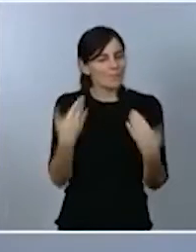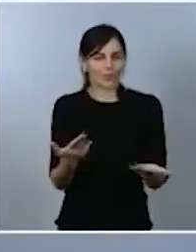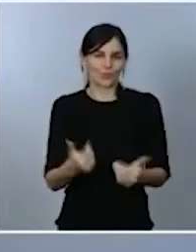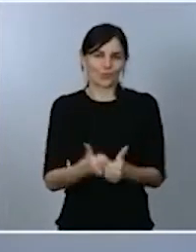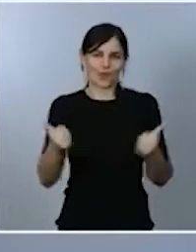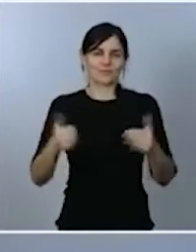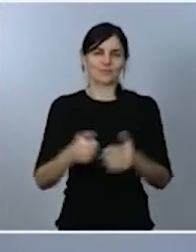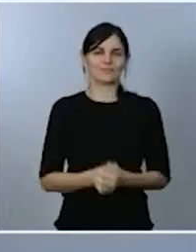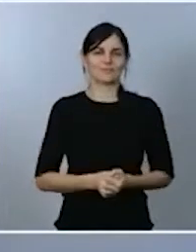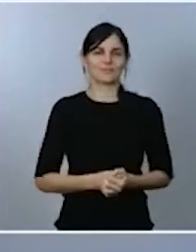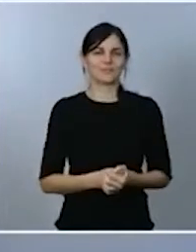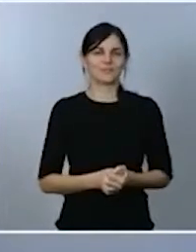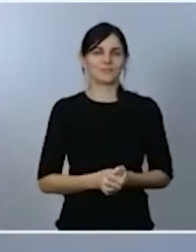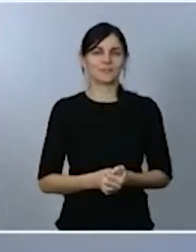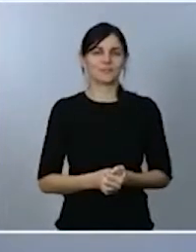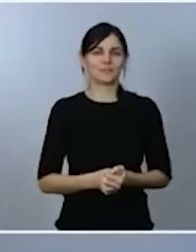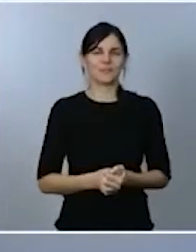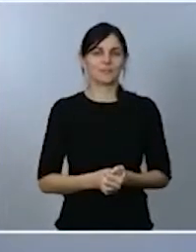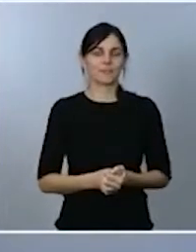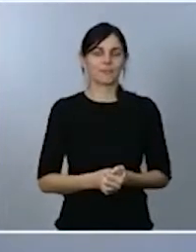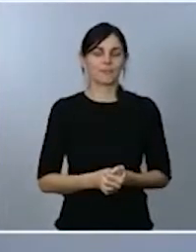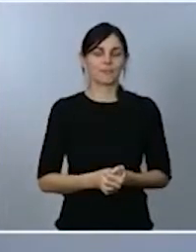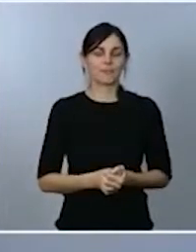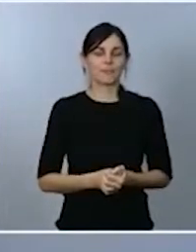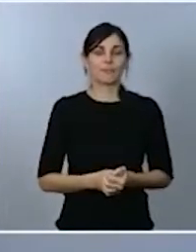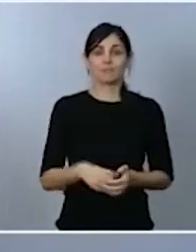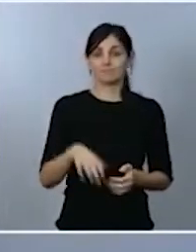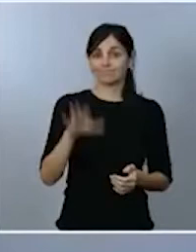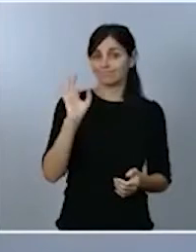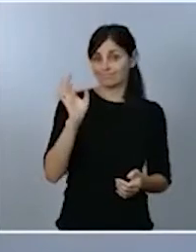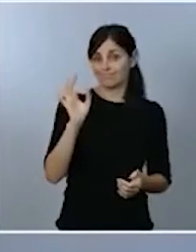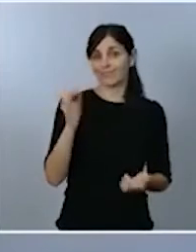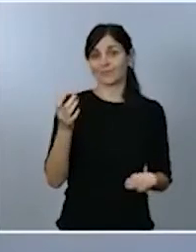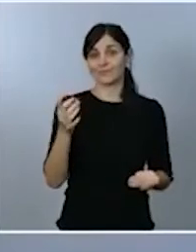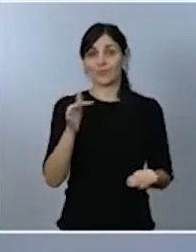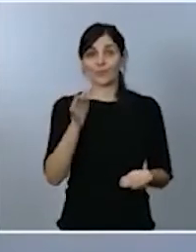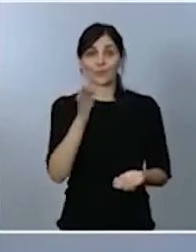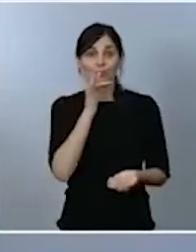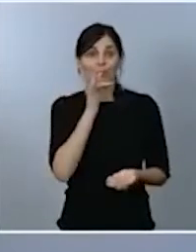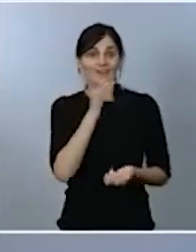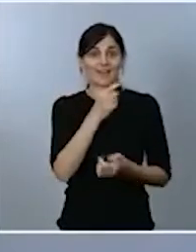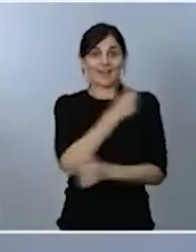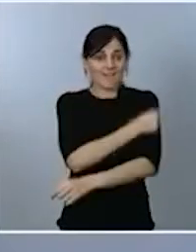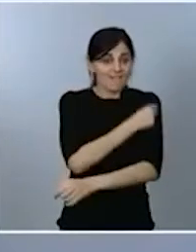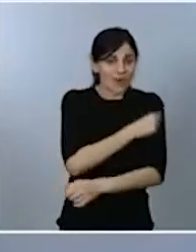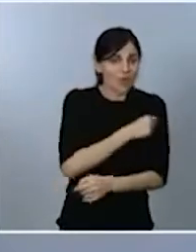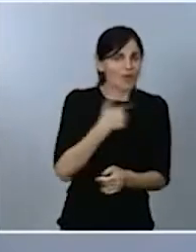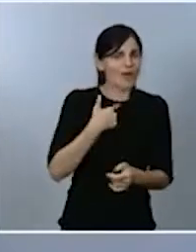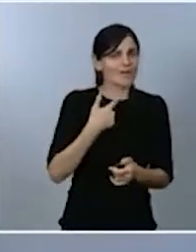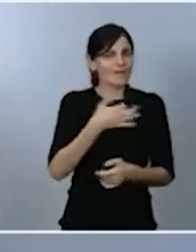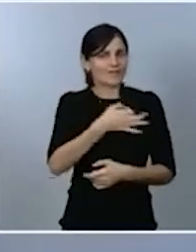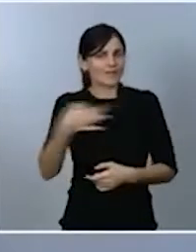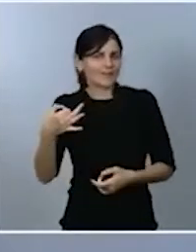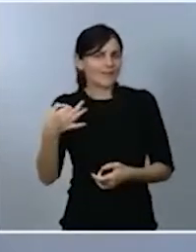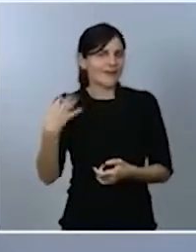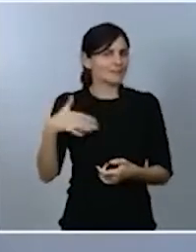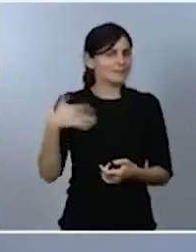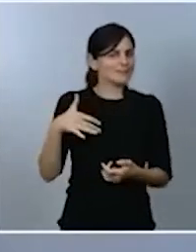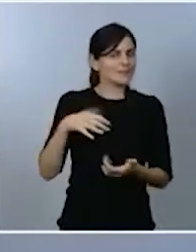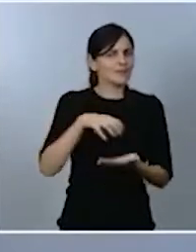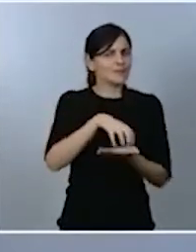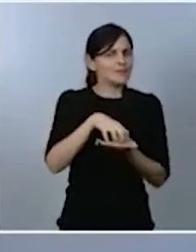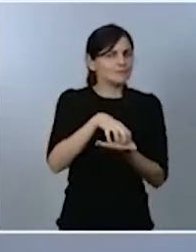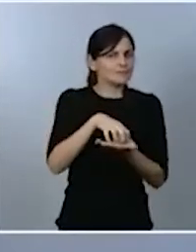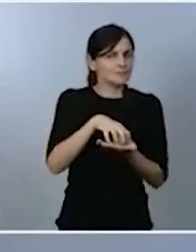que hay todavía muchas incertidumbres sobre las vacunas comerciales. No se sabe, por ejemplo, cuánto durará la inmunidad, por poner